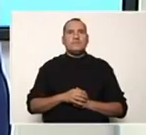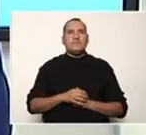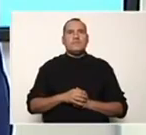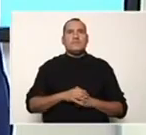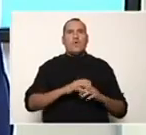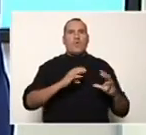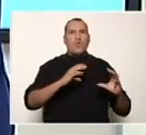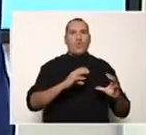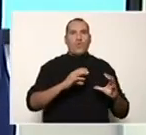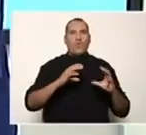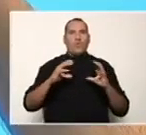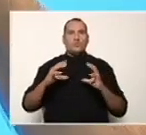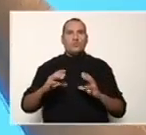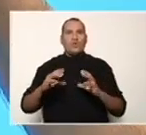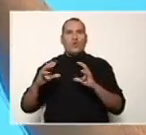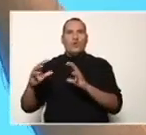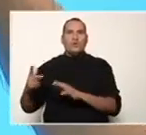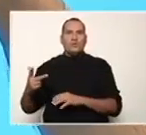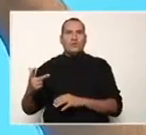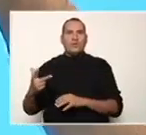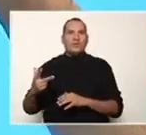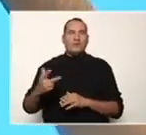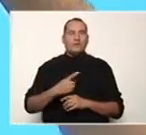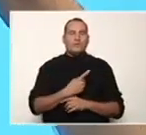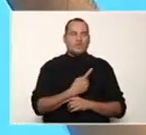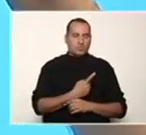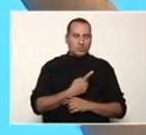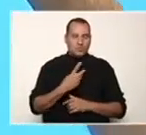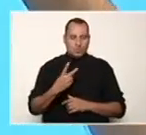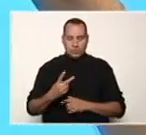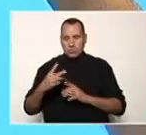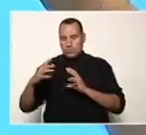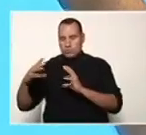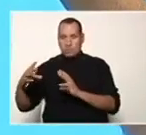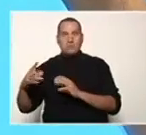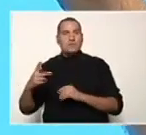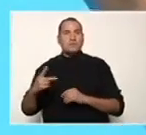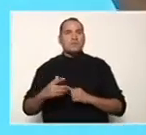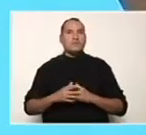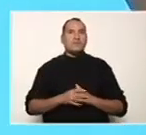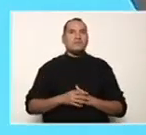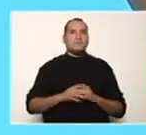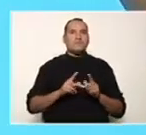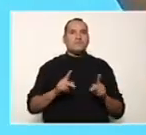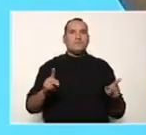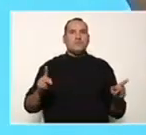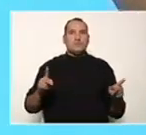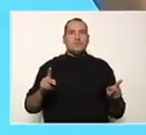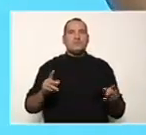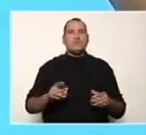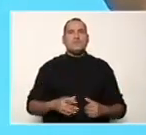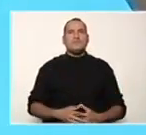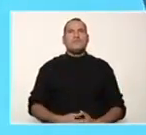de la forma x